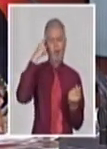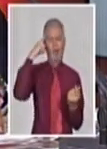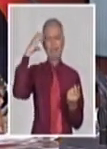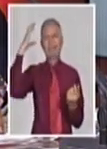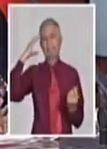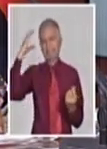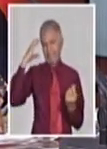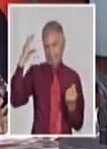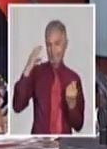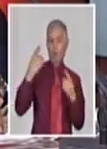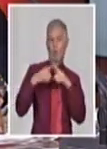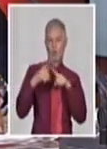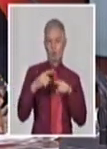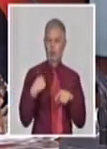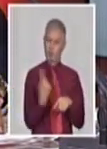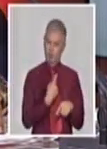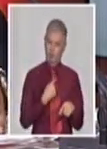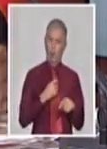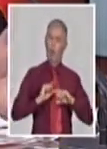aclarar.